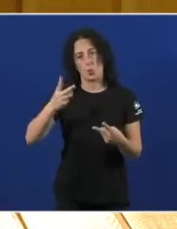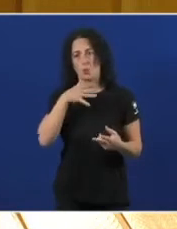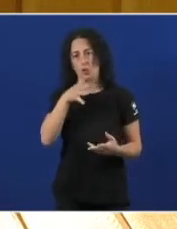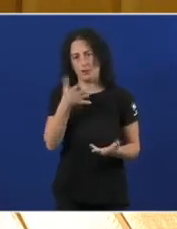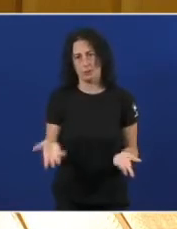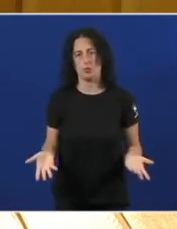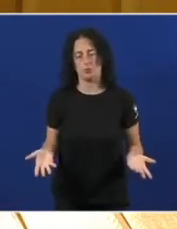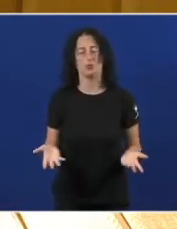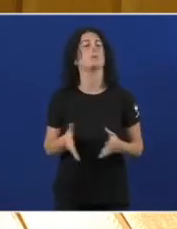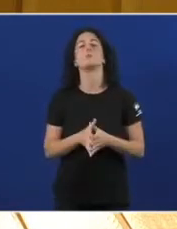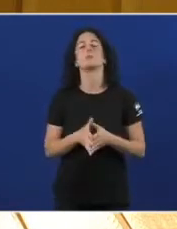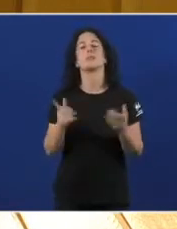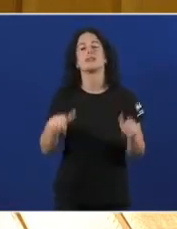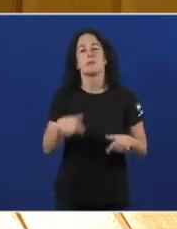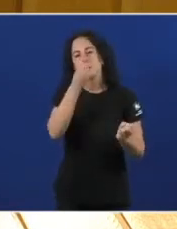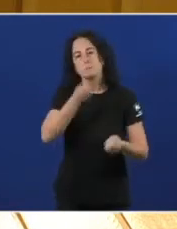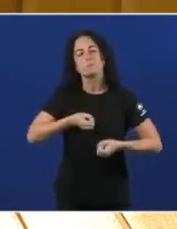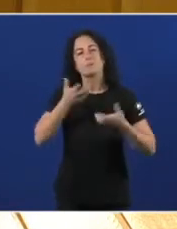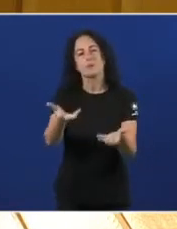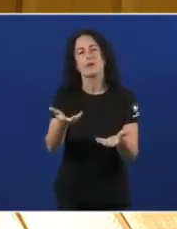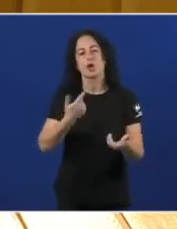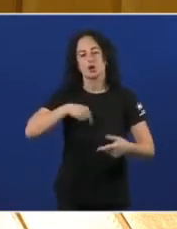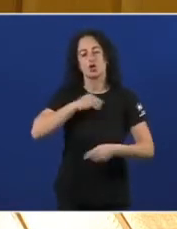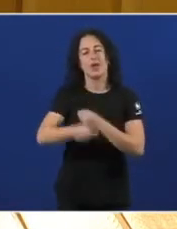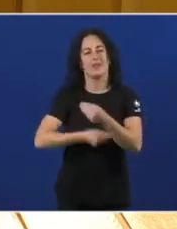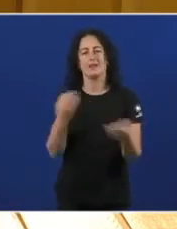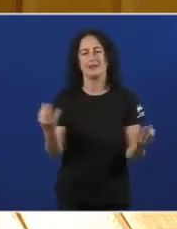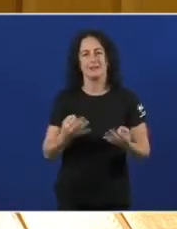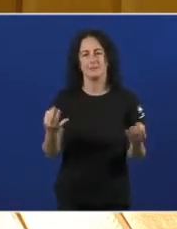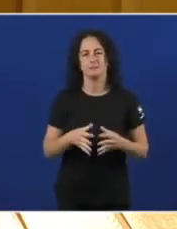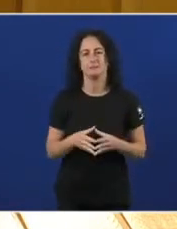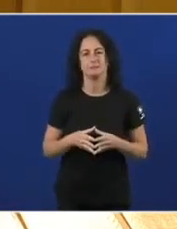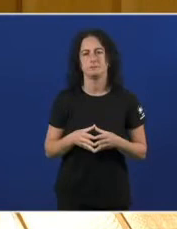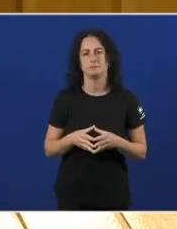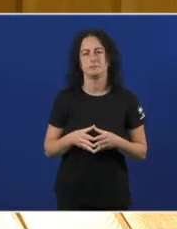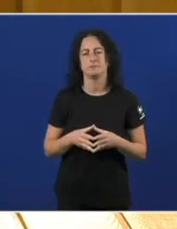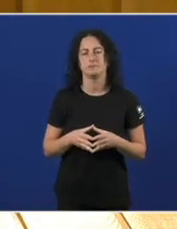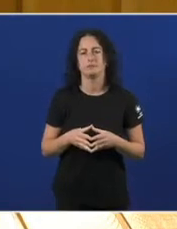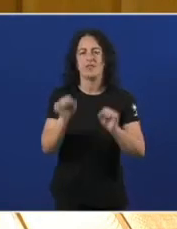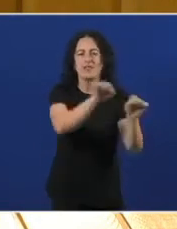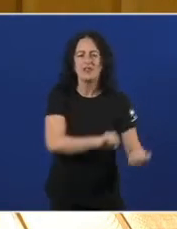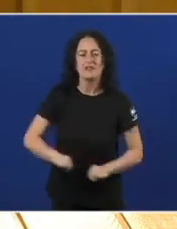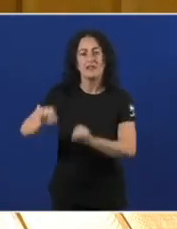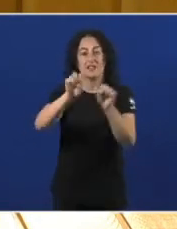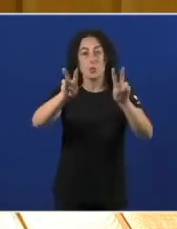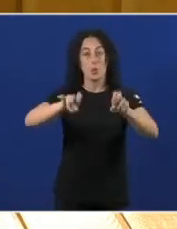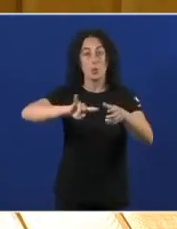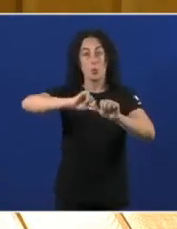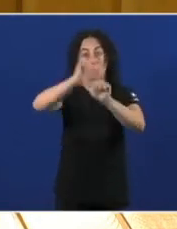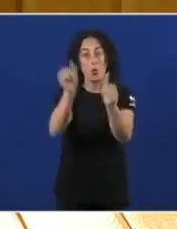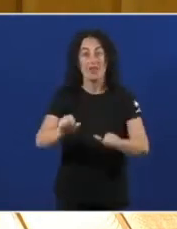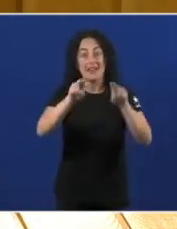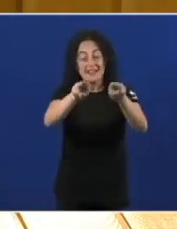E tamén quero Anunciar Que imos facer Da defensa Dun novo modelo De